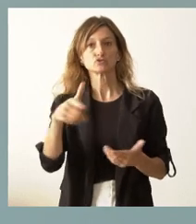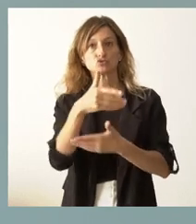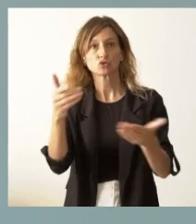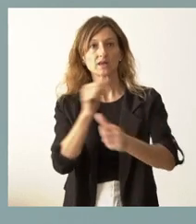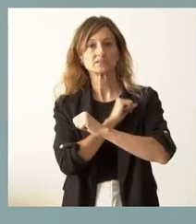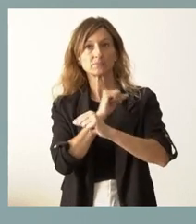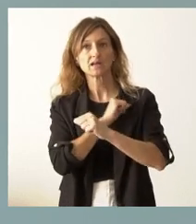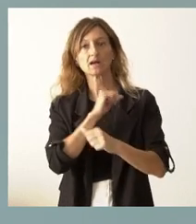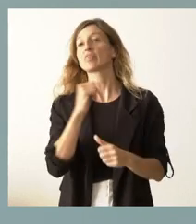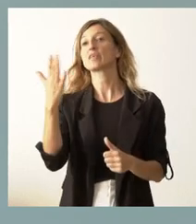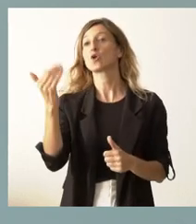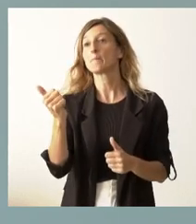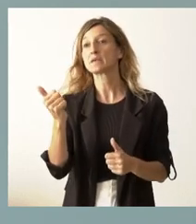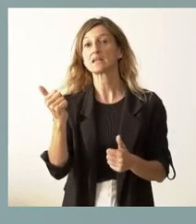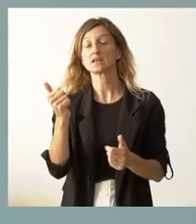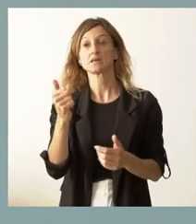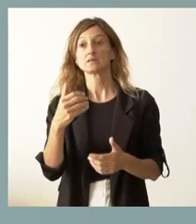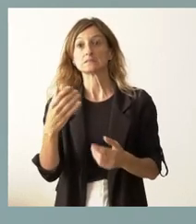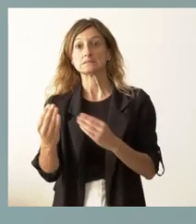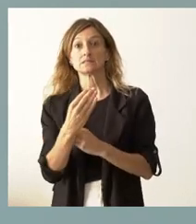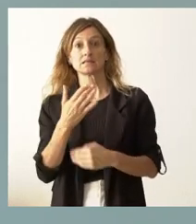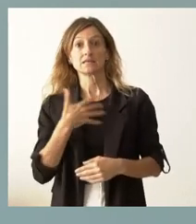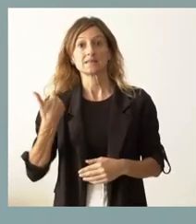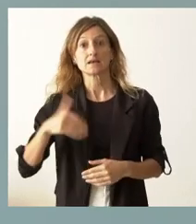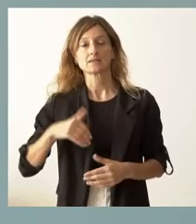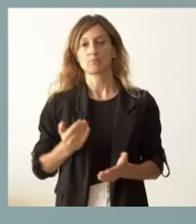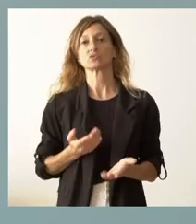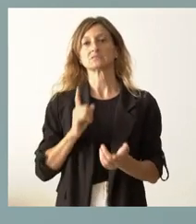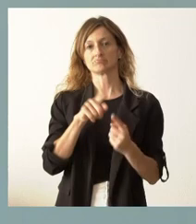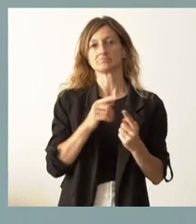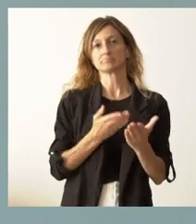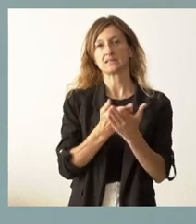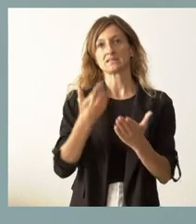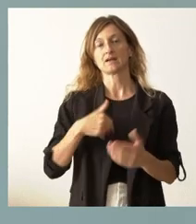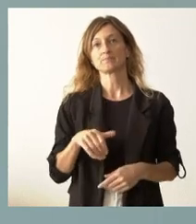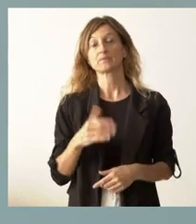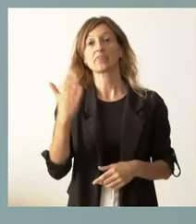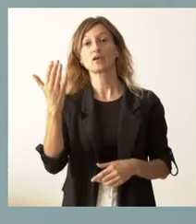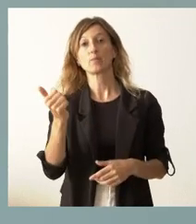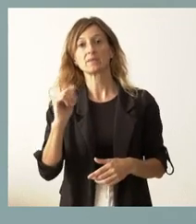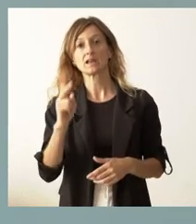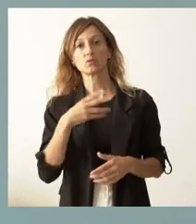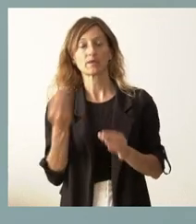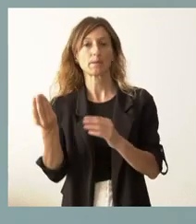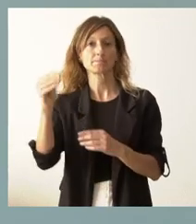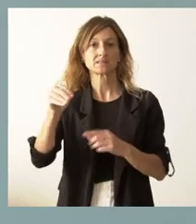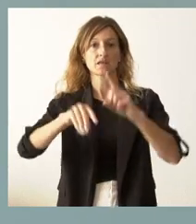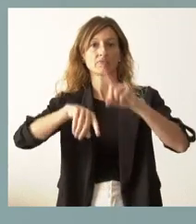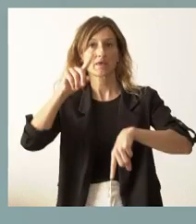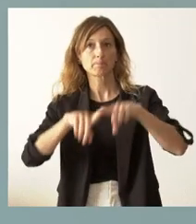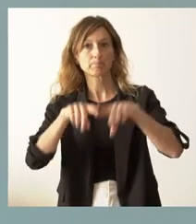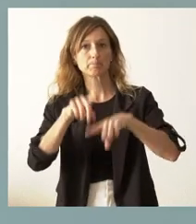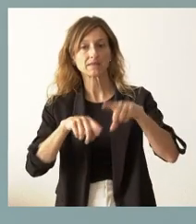esperar a estos 5.000 euros quiere recibir ya la ayuda, pues lo puede solicitar ya. Esta ayuda de 5.000 euros es ampliable en función de si las